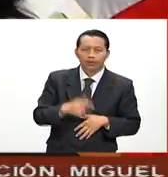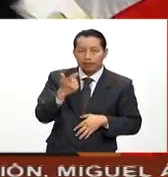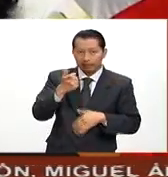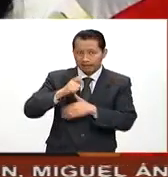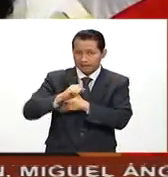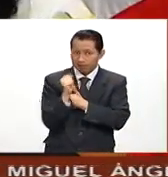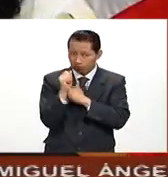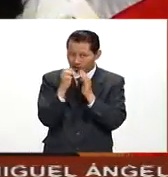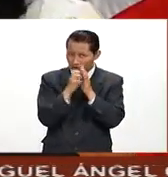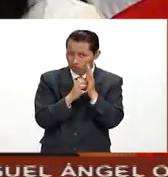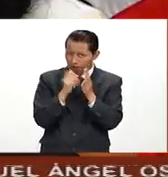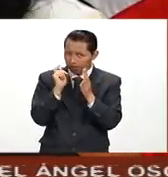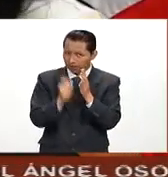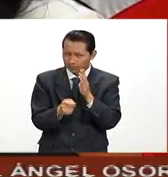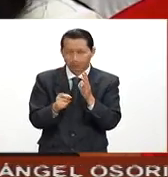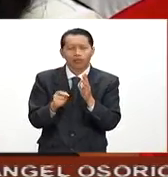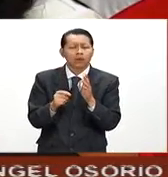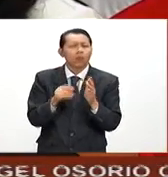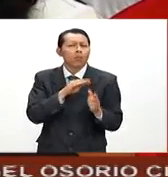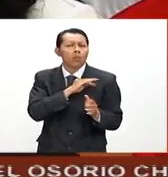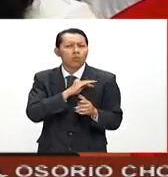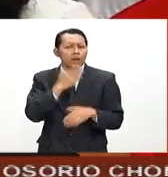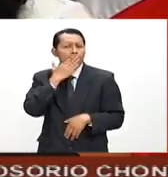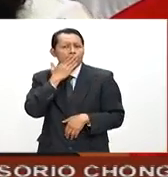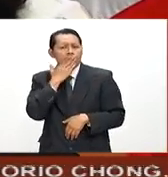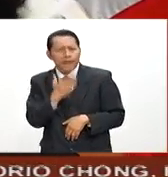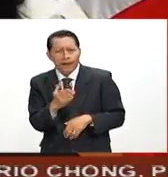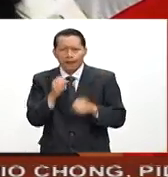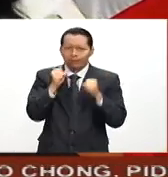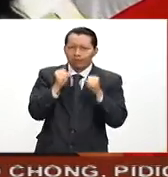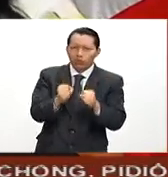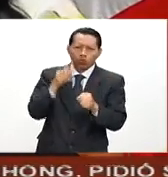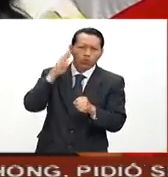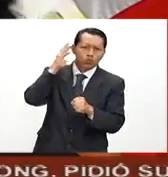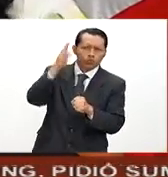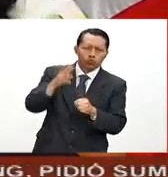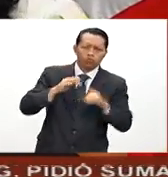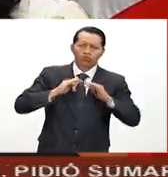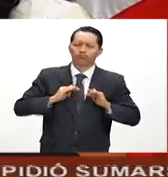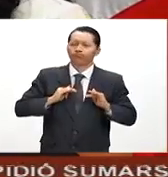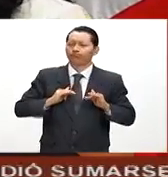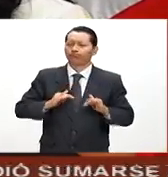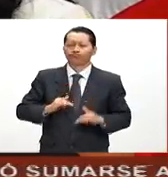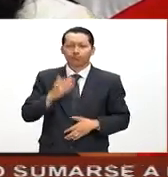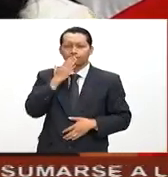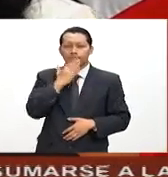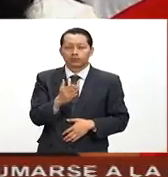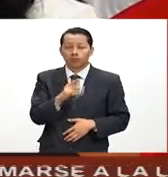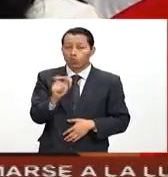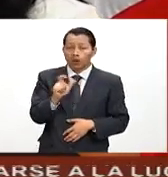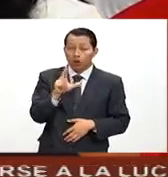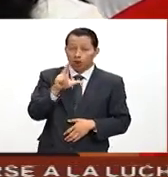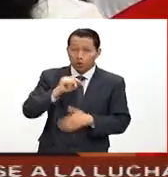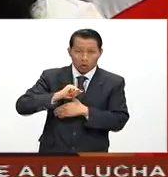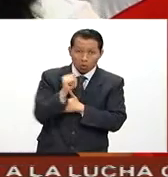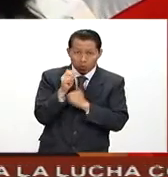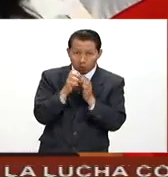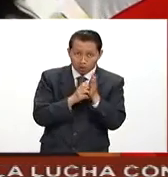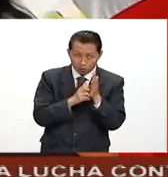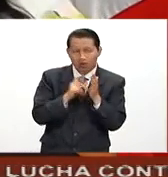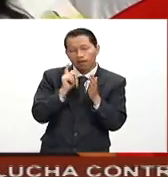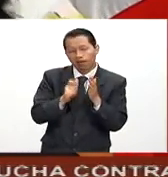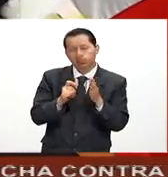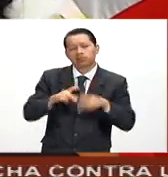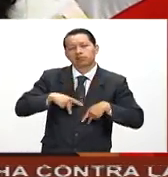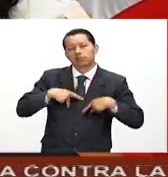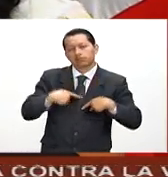estabilidad, de futuro, de tranquilidad y de bienestar. Un país que no ahorra es un país endeble, débil,